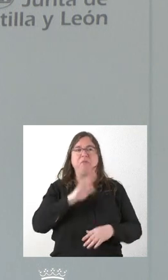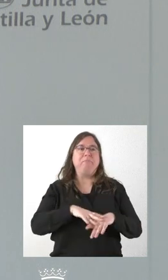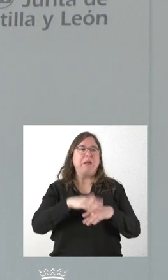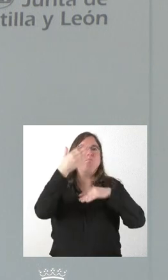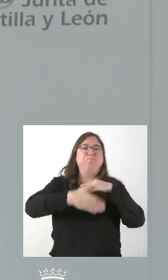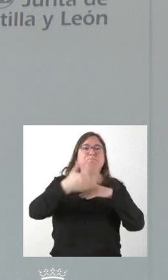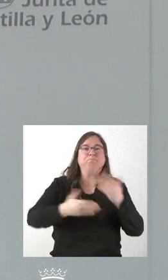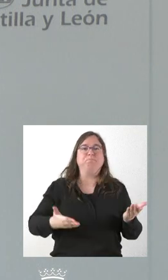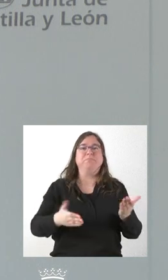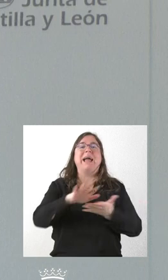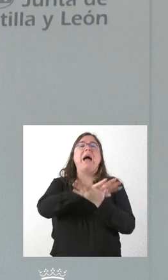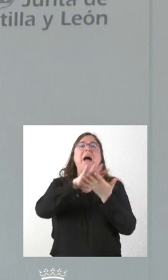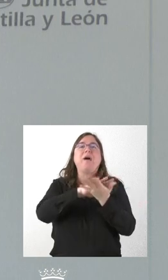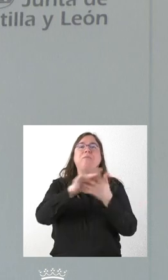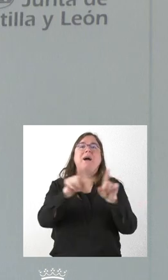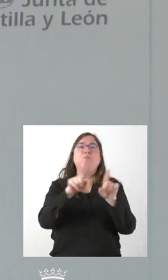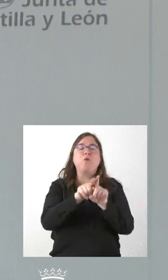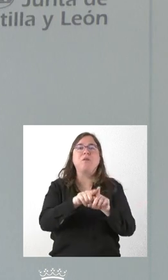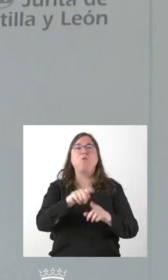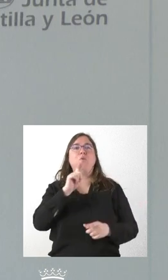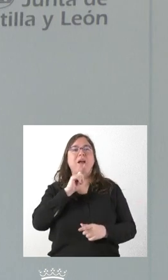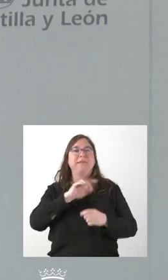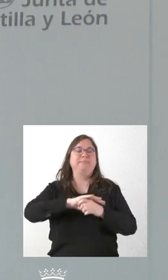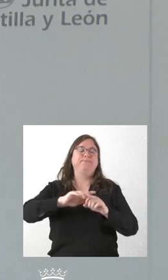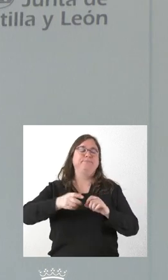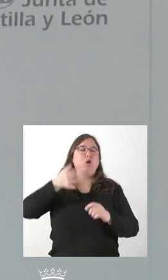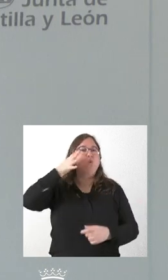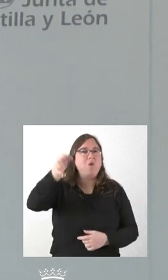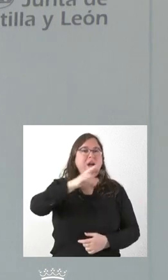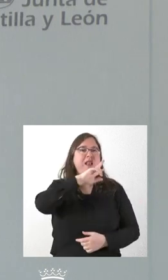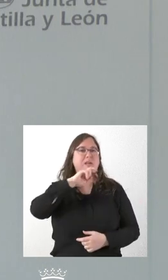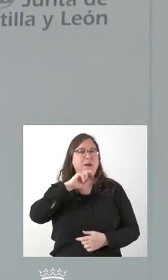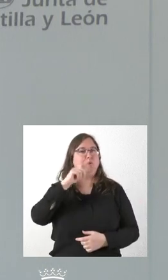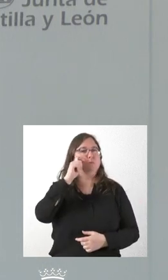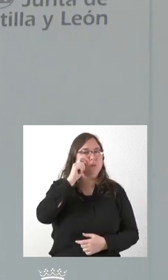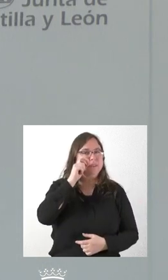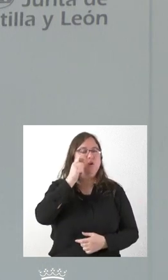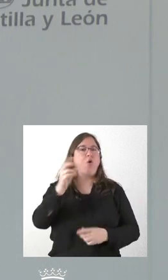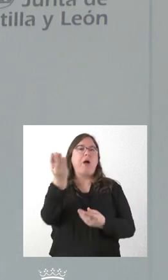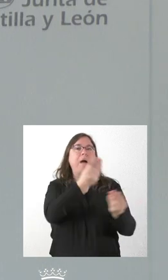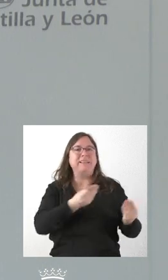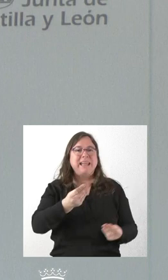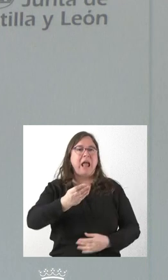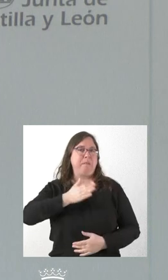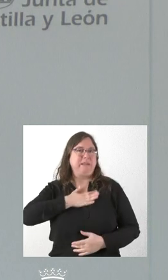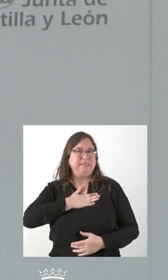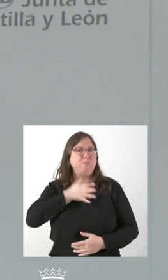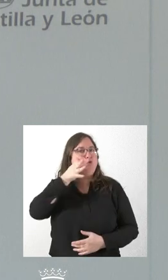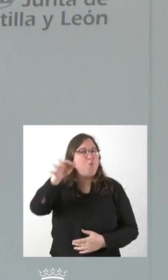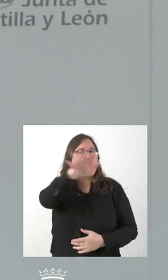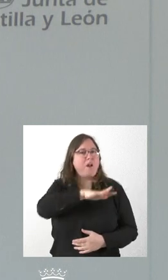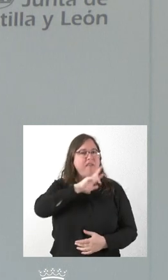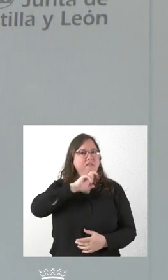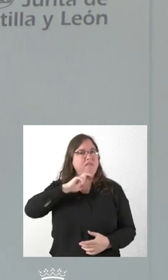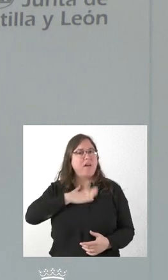hablar del mundo rural, de los valores culturales, los valores ambientales, de los valores turísticos, de los valores patrimoniales, son factores que tenemos que poner en